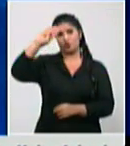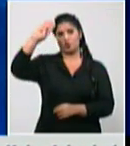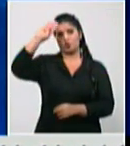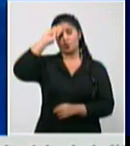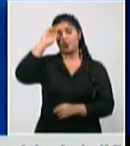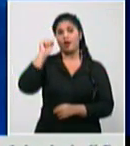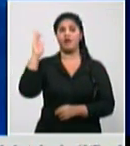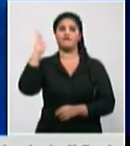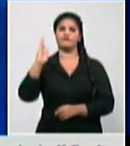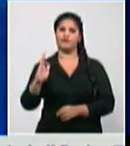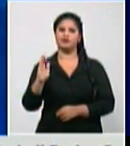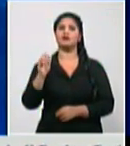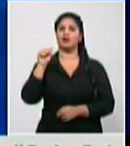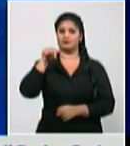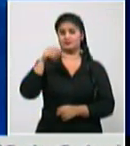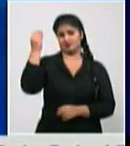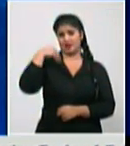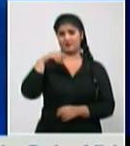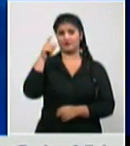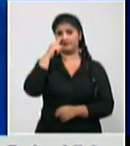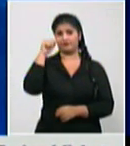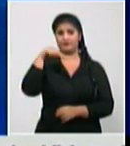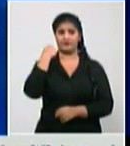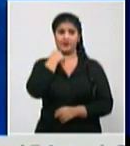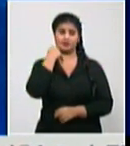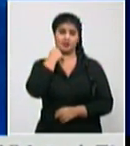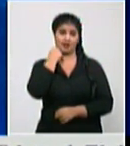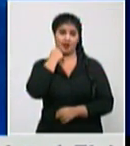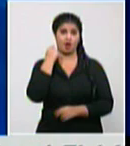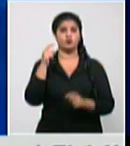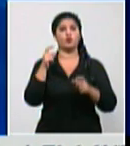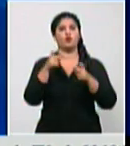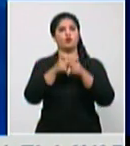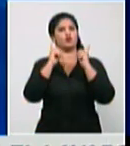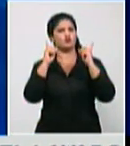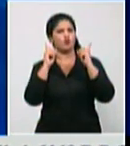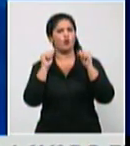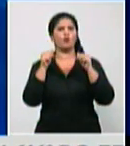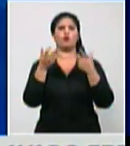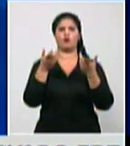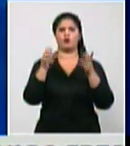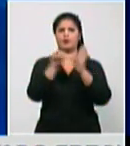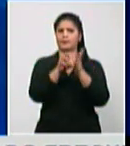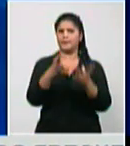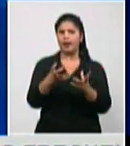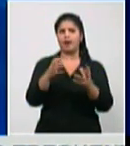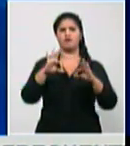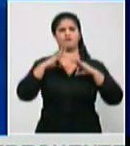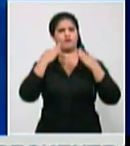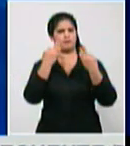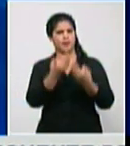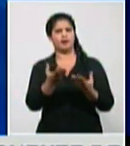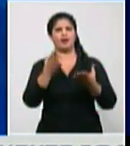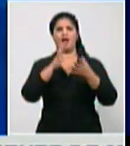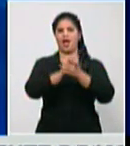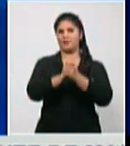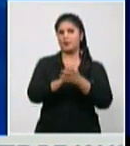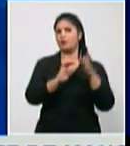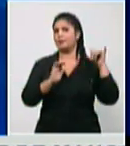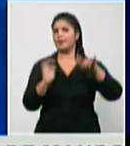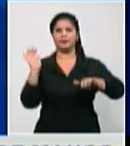importantes de reunión familiar como vive toda la humanidad por estos días pero con esta